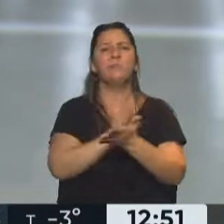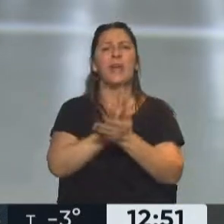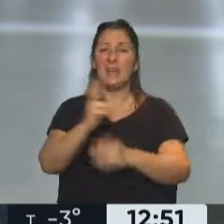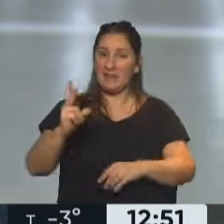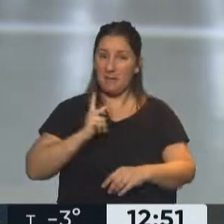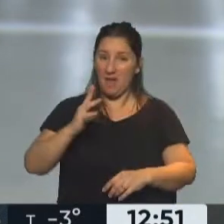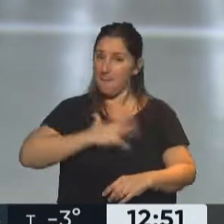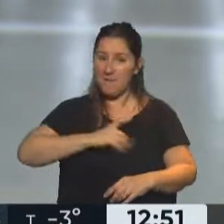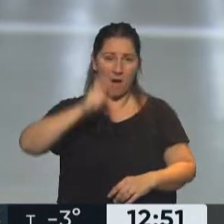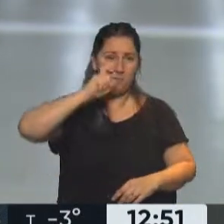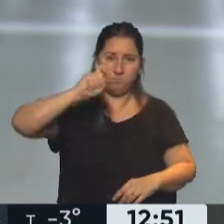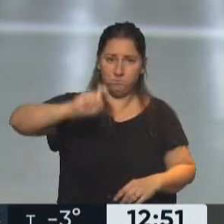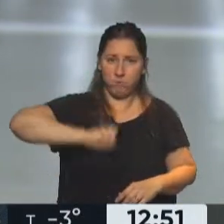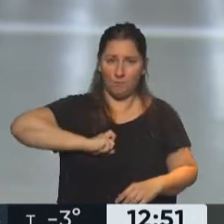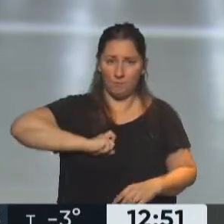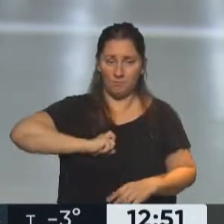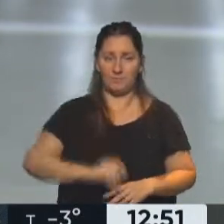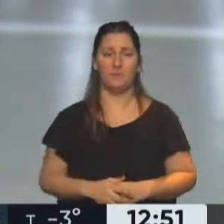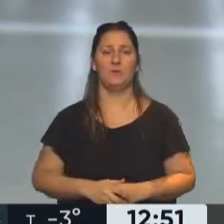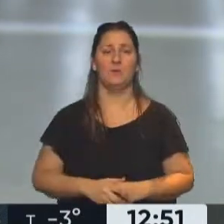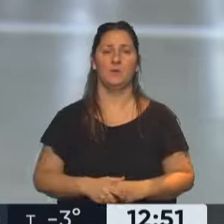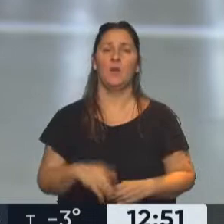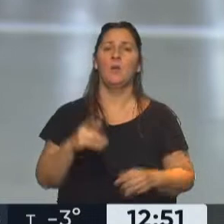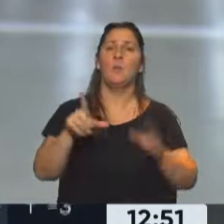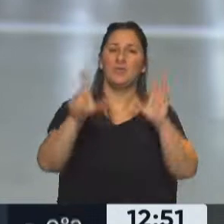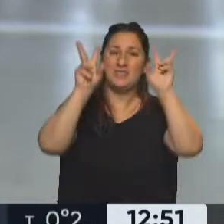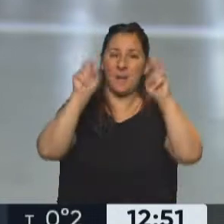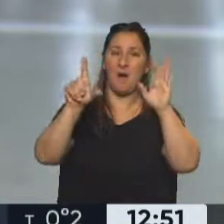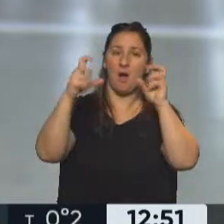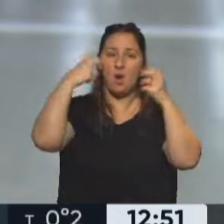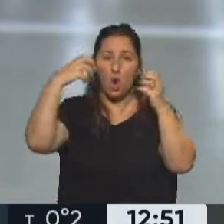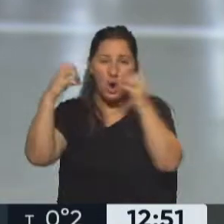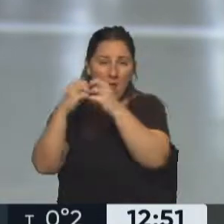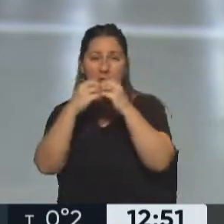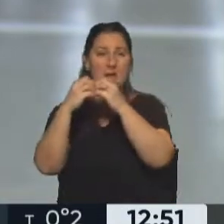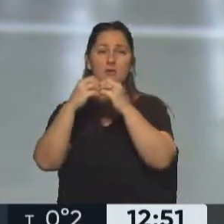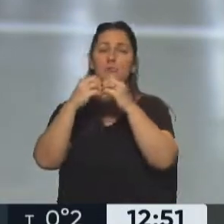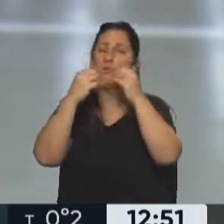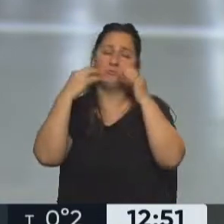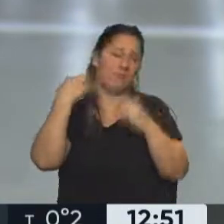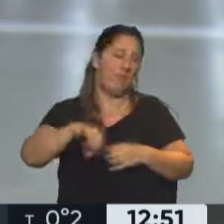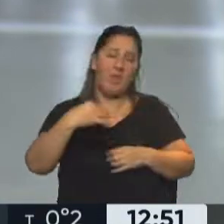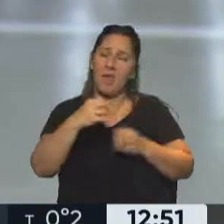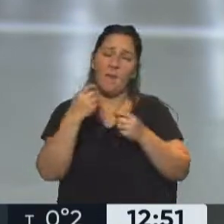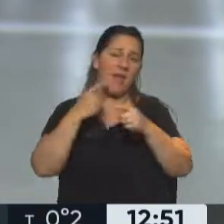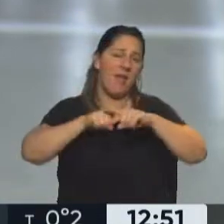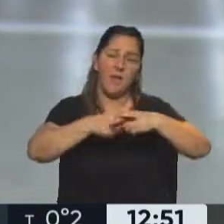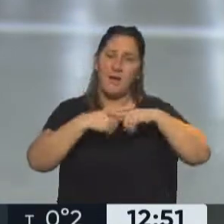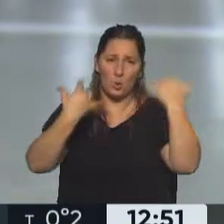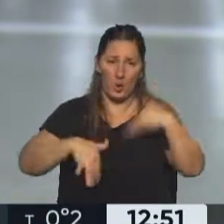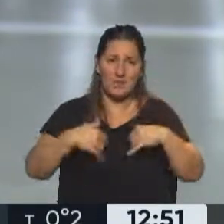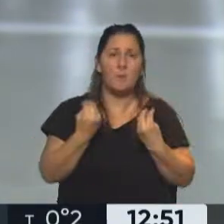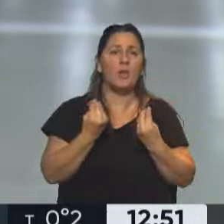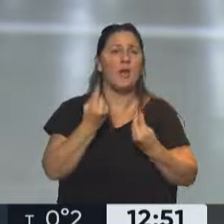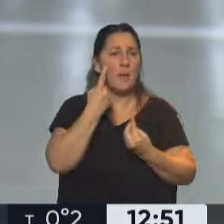a la intimidad que debemos, desde el punto de vista, legislativo, debatir de manera urgente porque vemos el padecimiento no